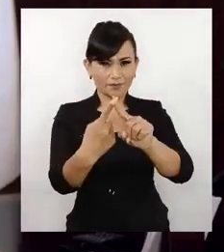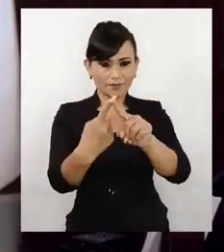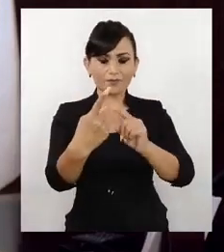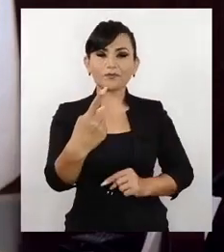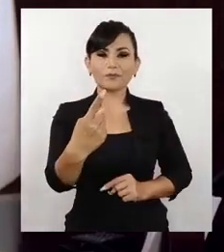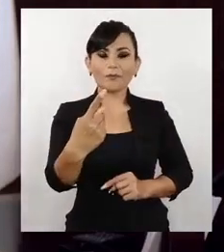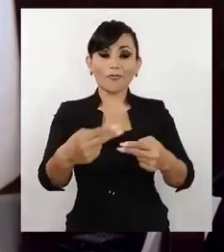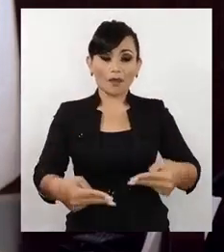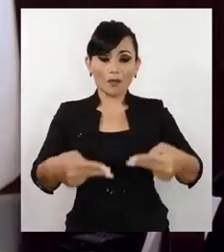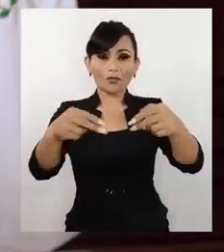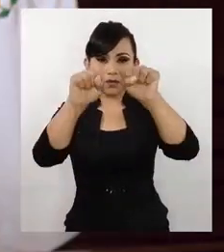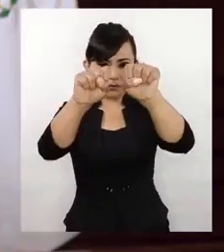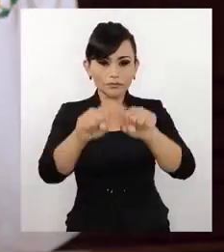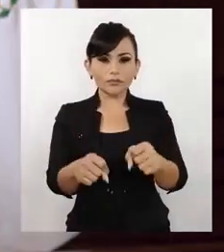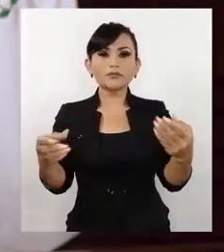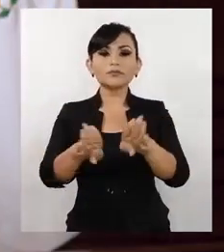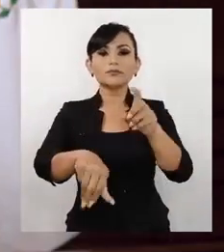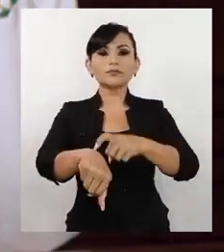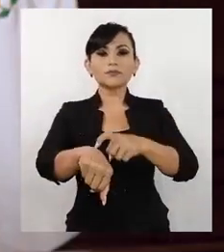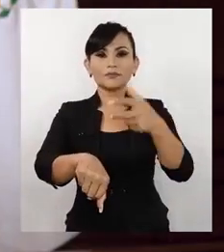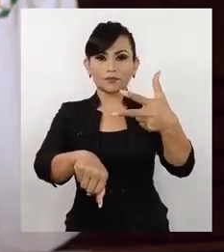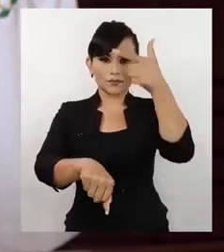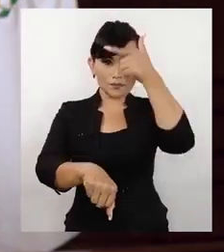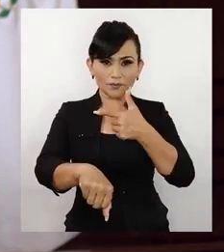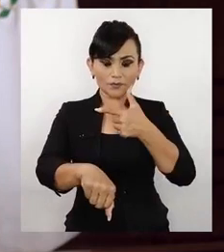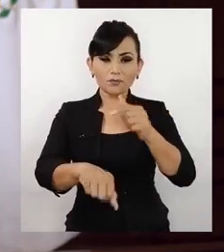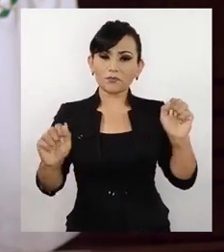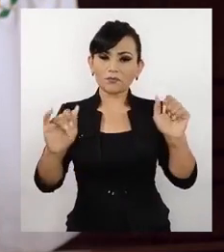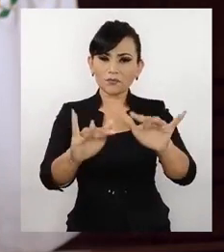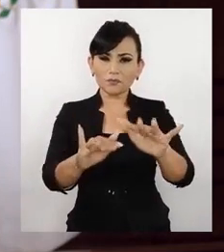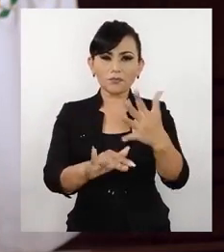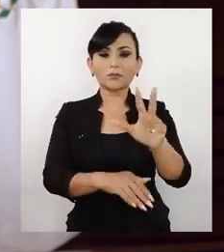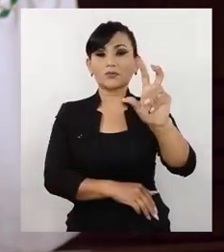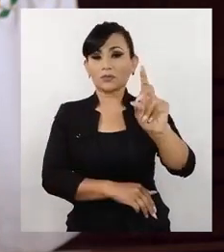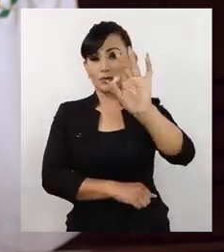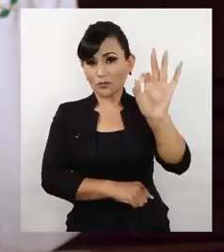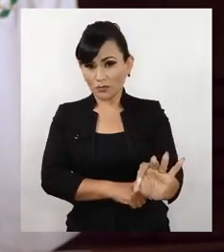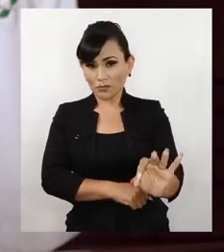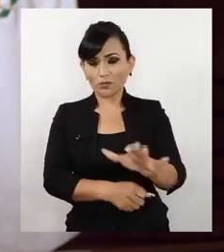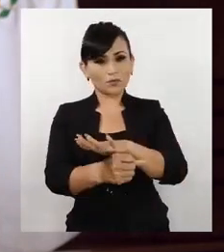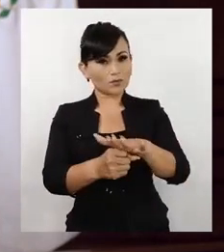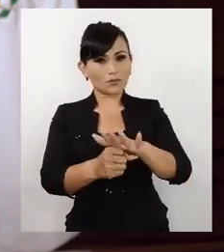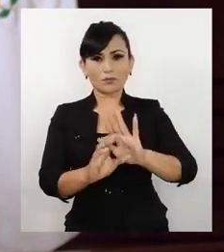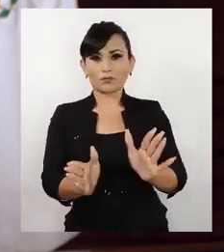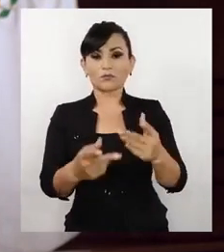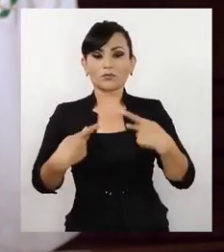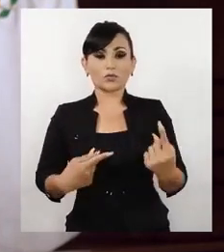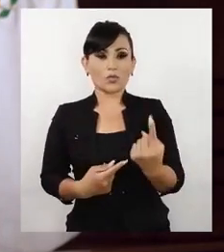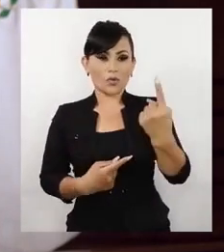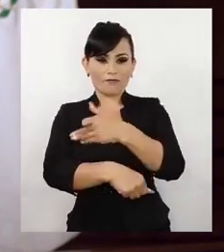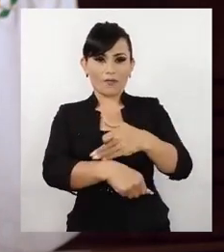aplicarán son entre otras 1 cierre de establecimientos comerciales a las 20 horas con un